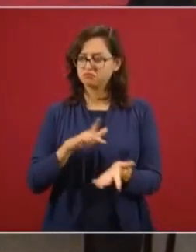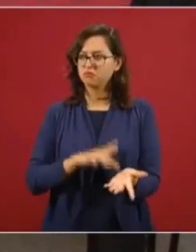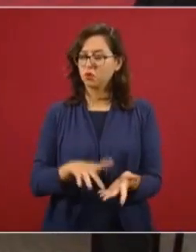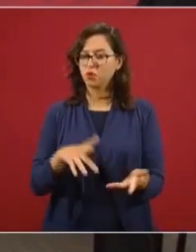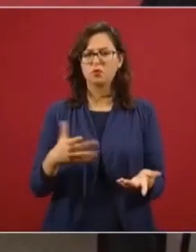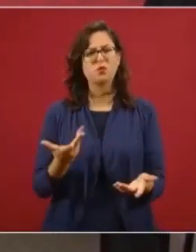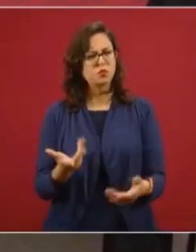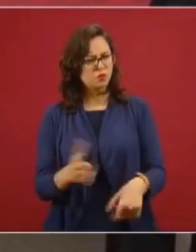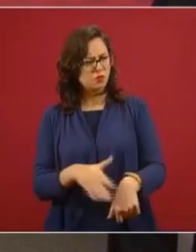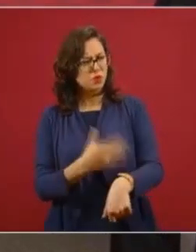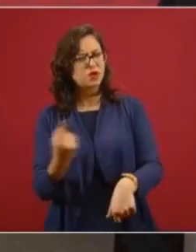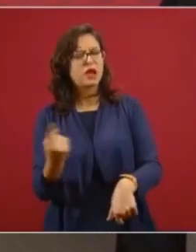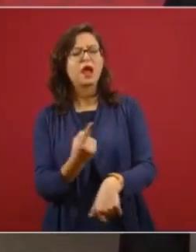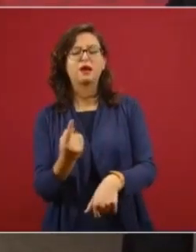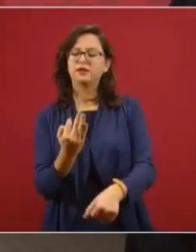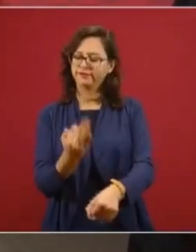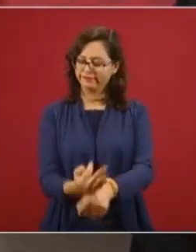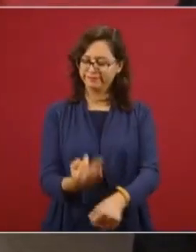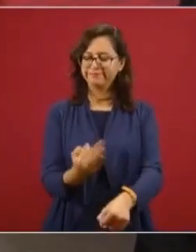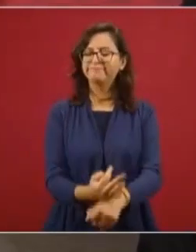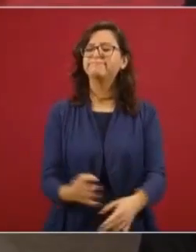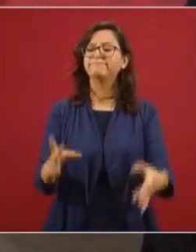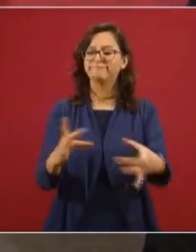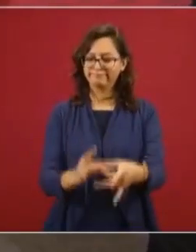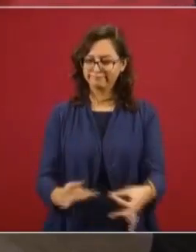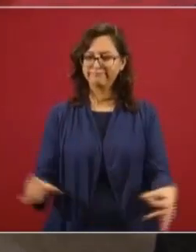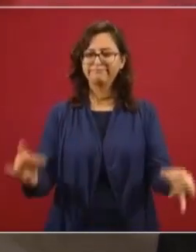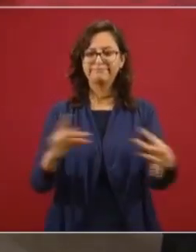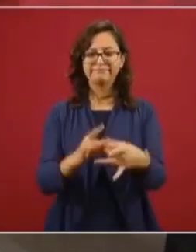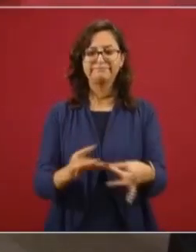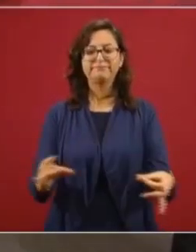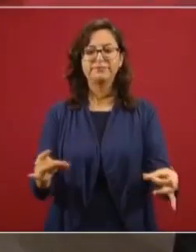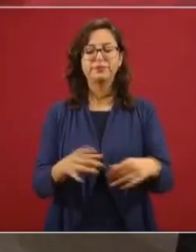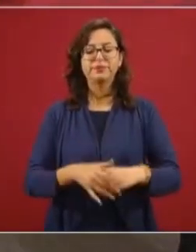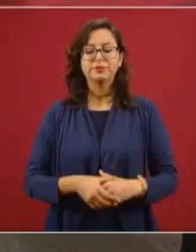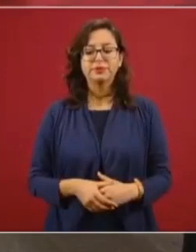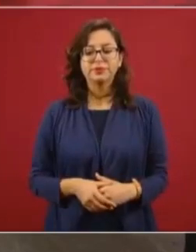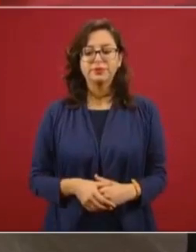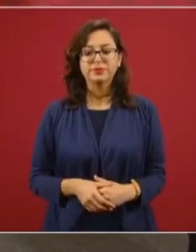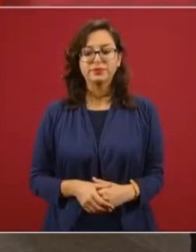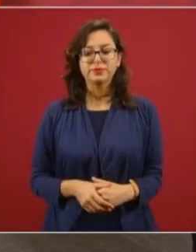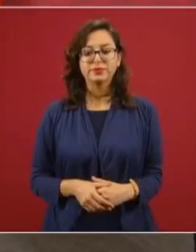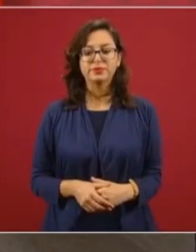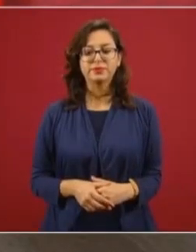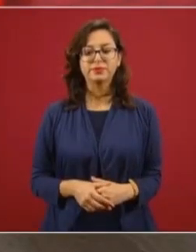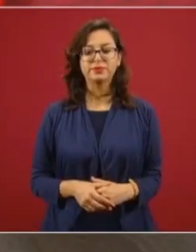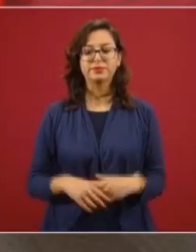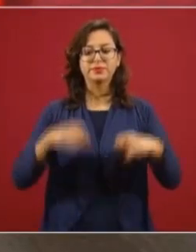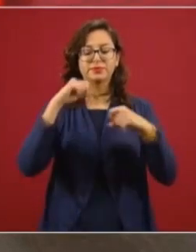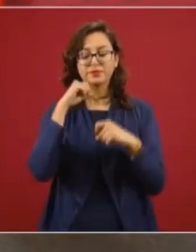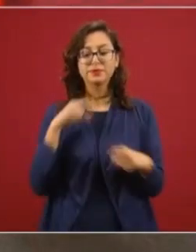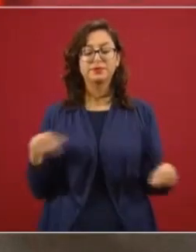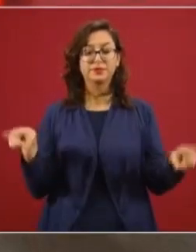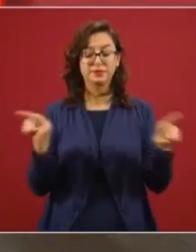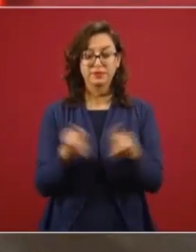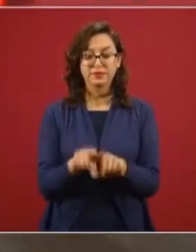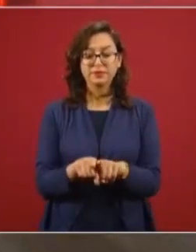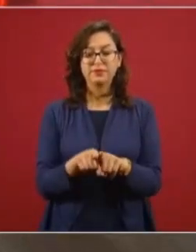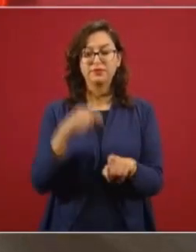participa. Y también agradecer